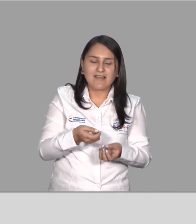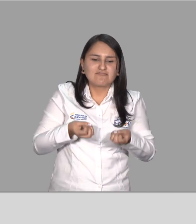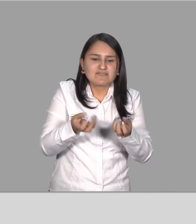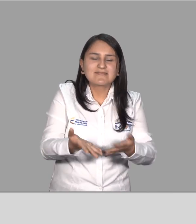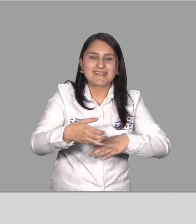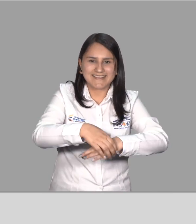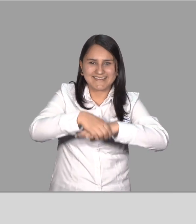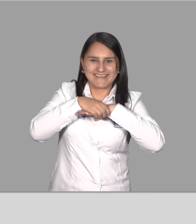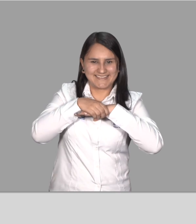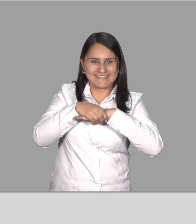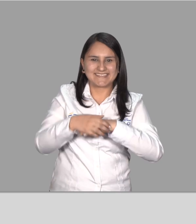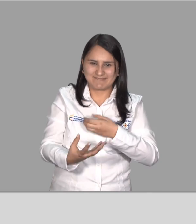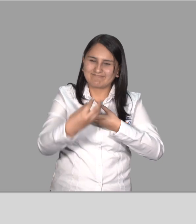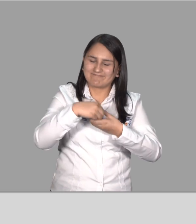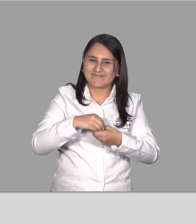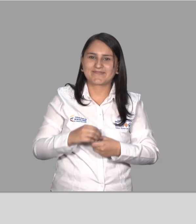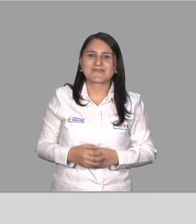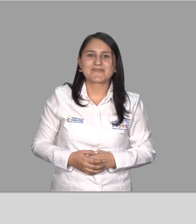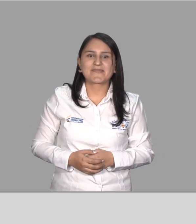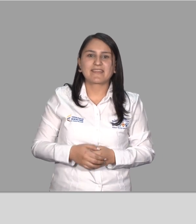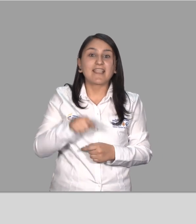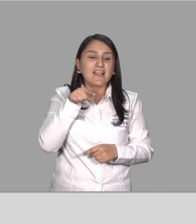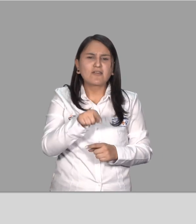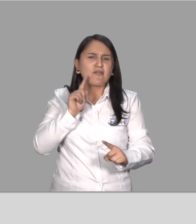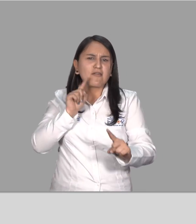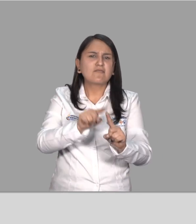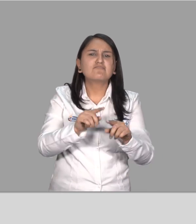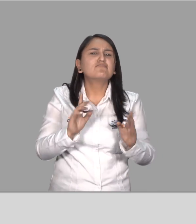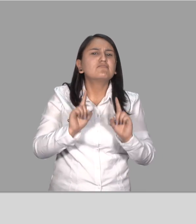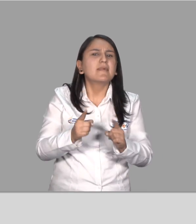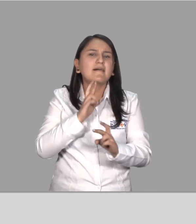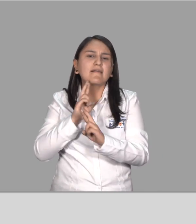en las pruebas a ver De noveno grado año 2015